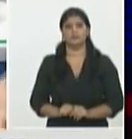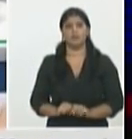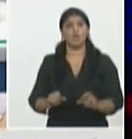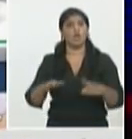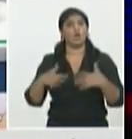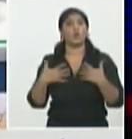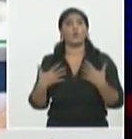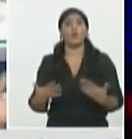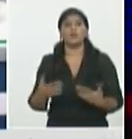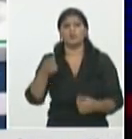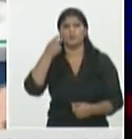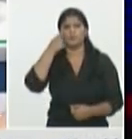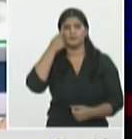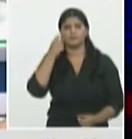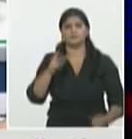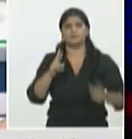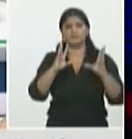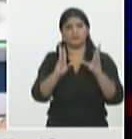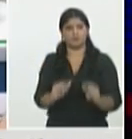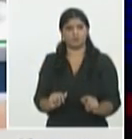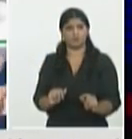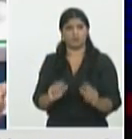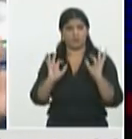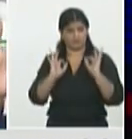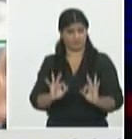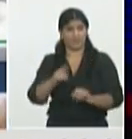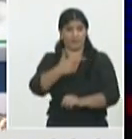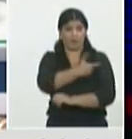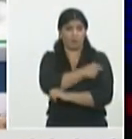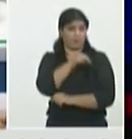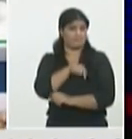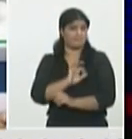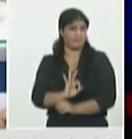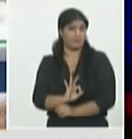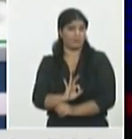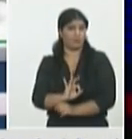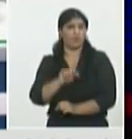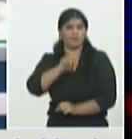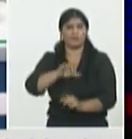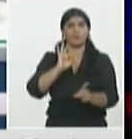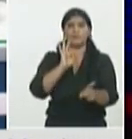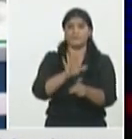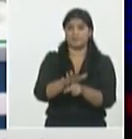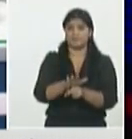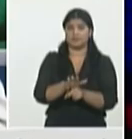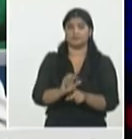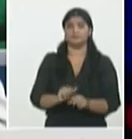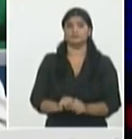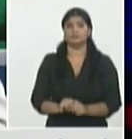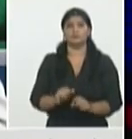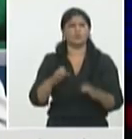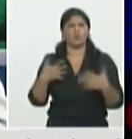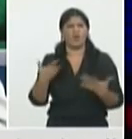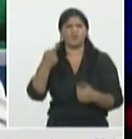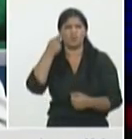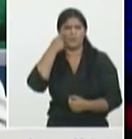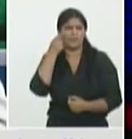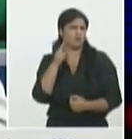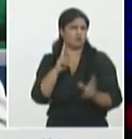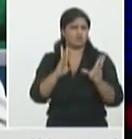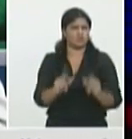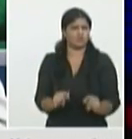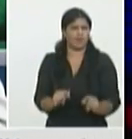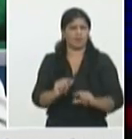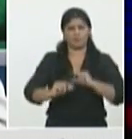pueden ver los efectos de la vacunación de esa estrategia cubana de vacunación anti-covid-19 bueno nosotros logramos